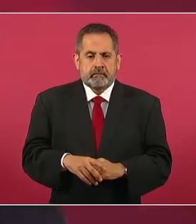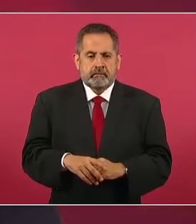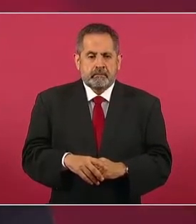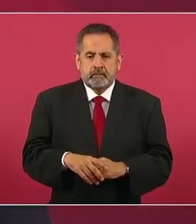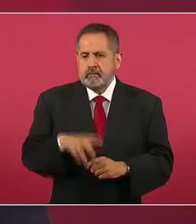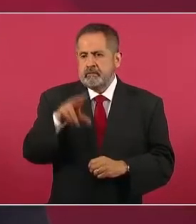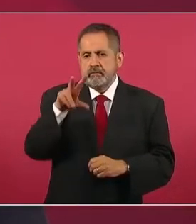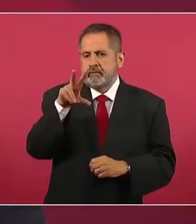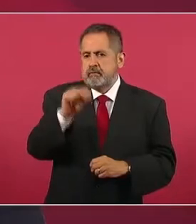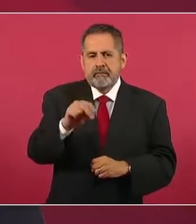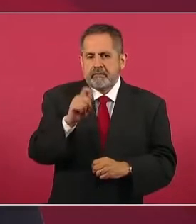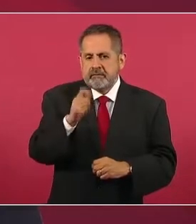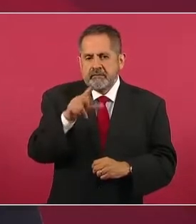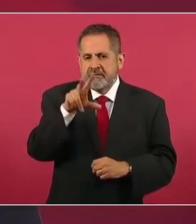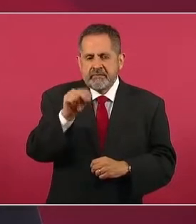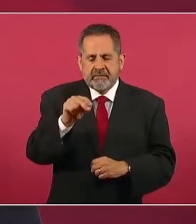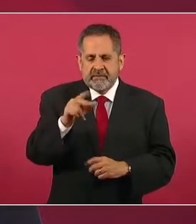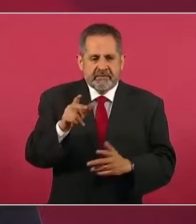permite.